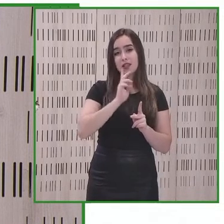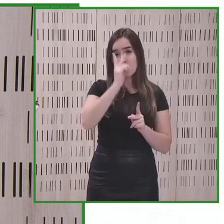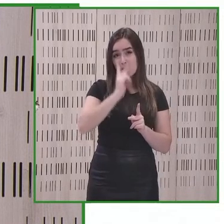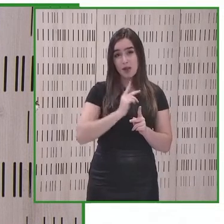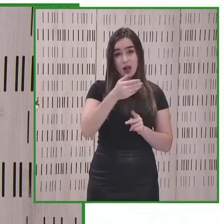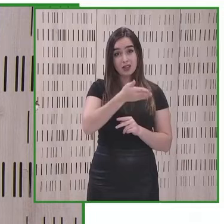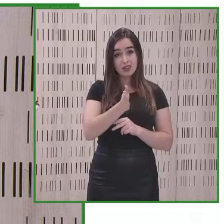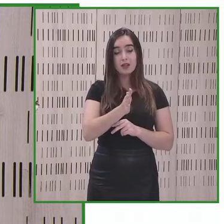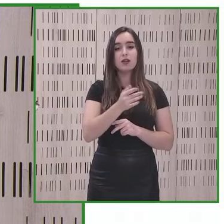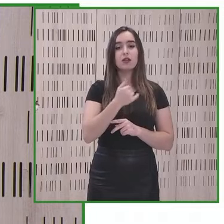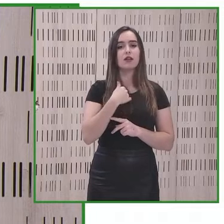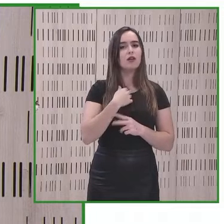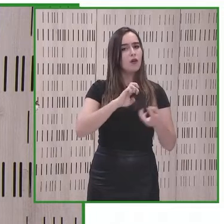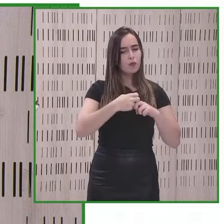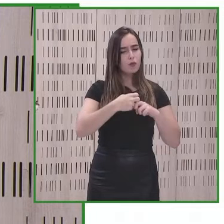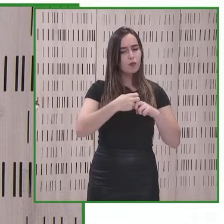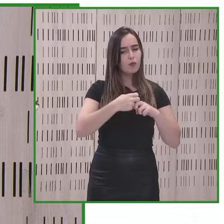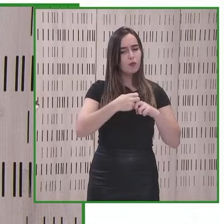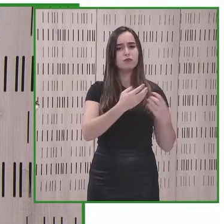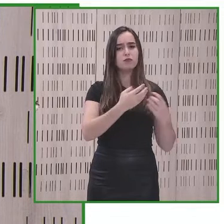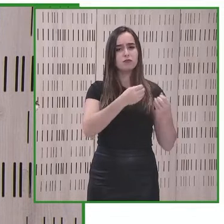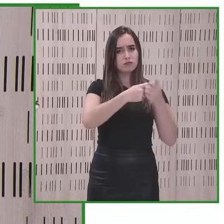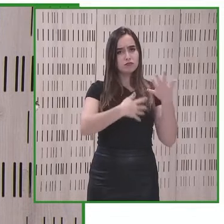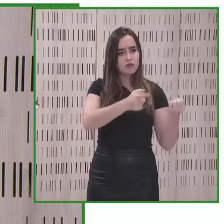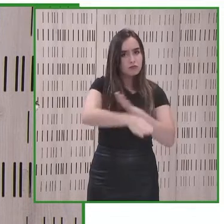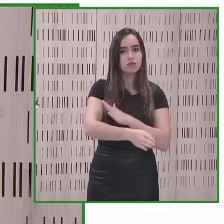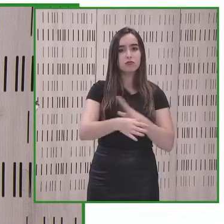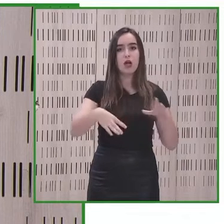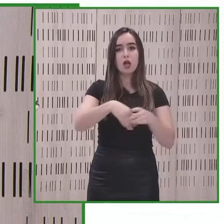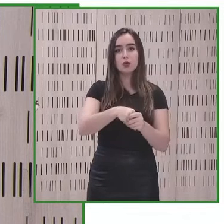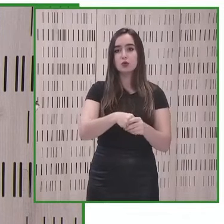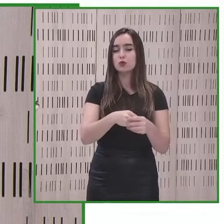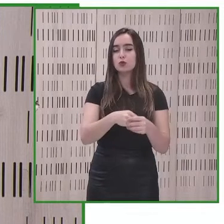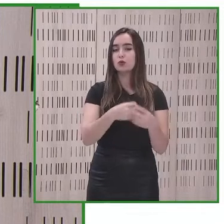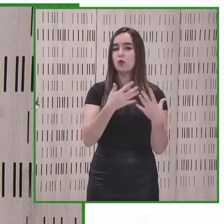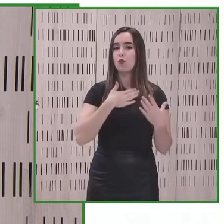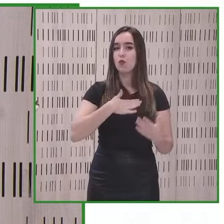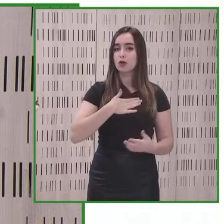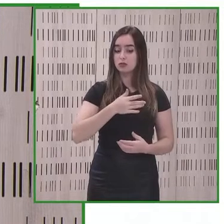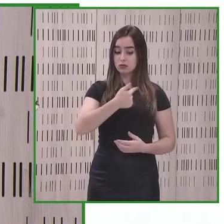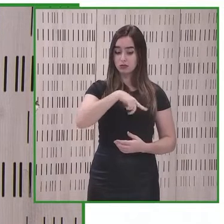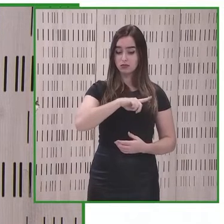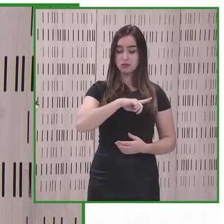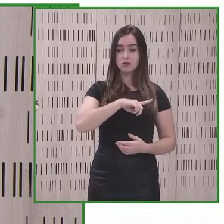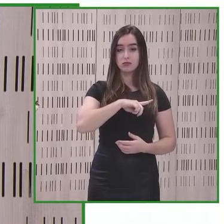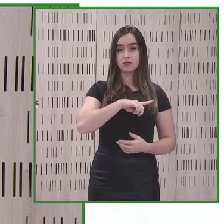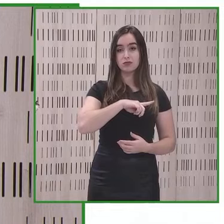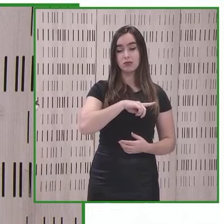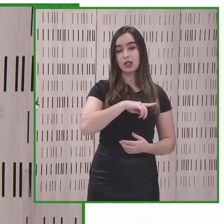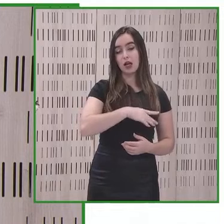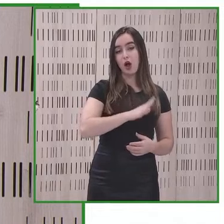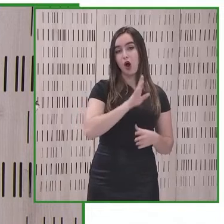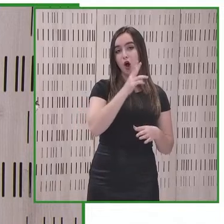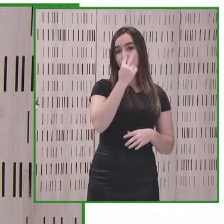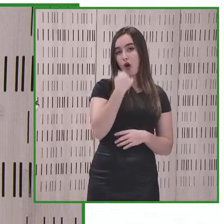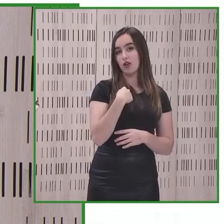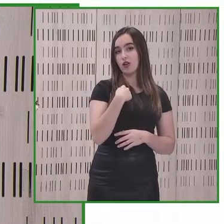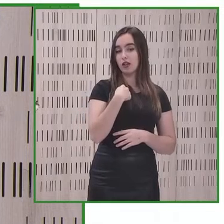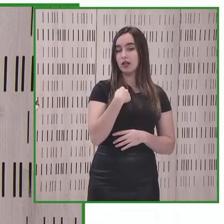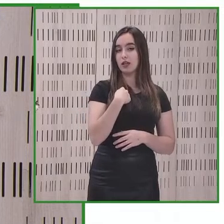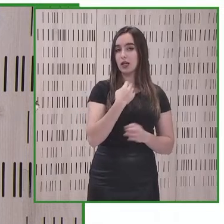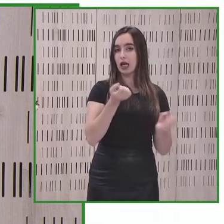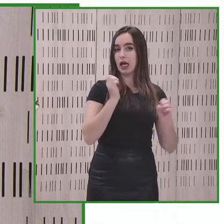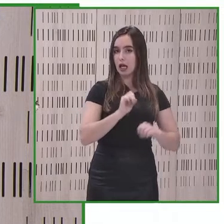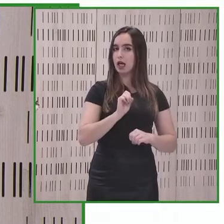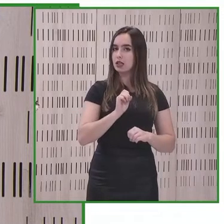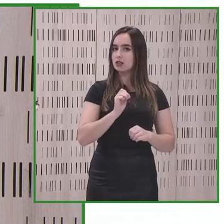importantísimo la posible inclusión que proyectar a las más altas cotas de excelencia también obviamente con